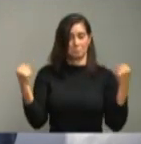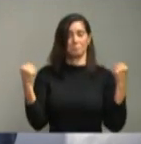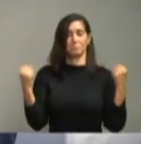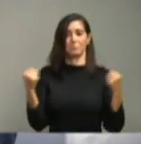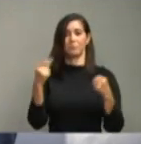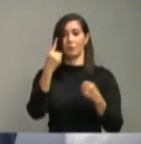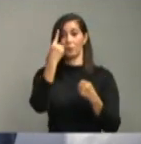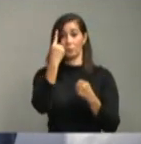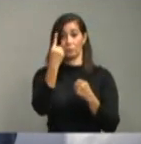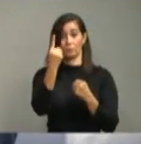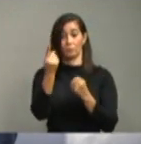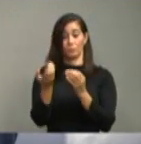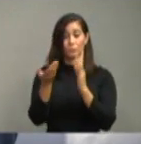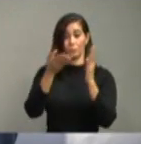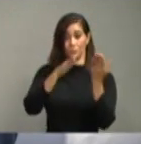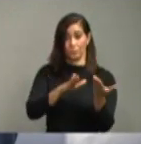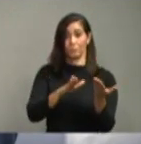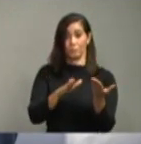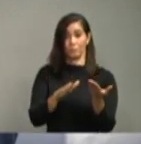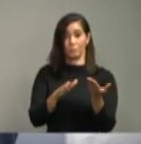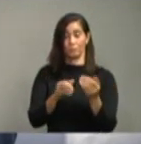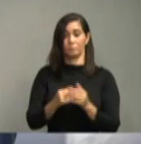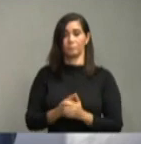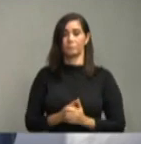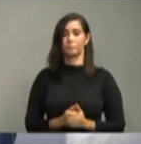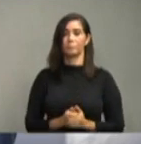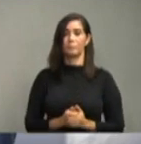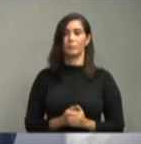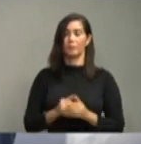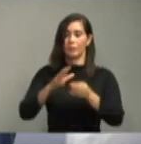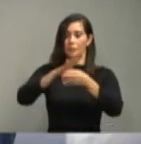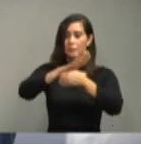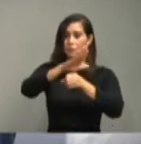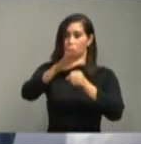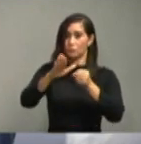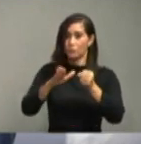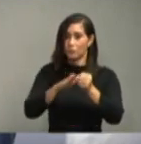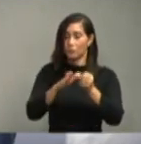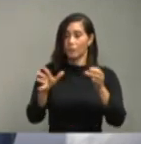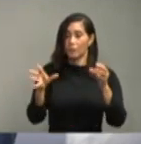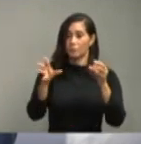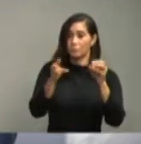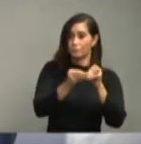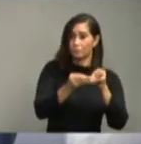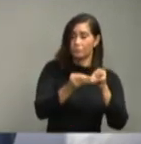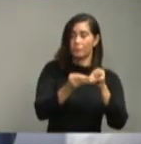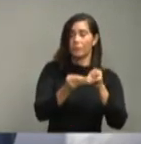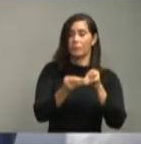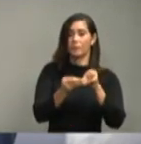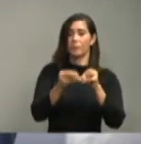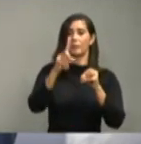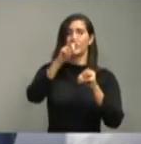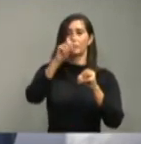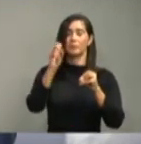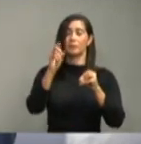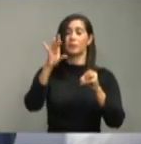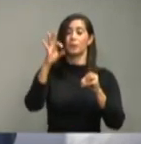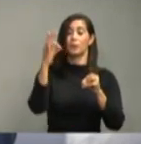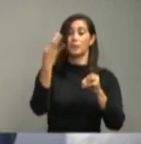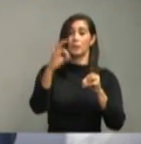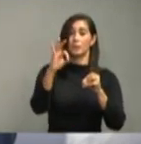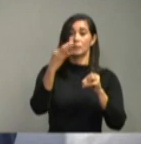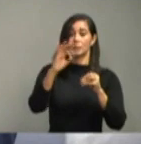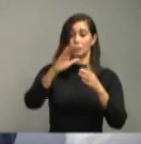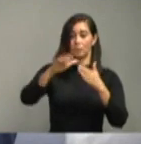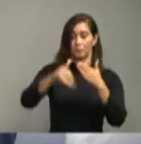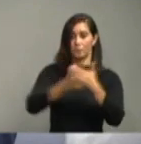y un fallecimiento. En total, tenemos 119 casos